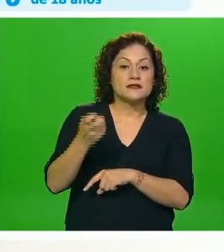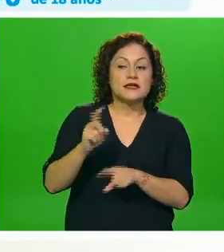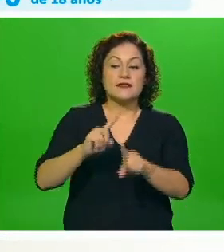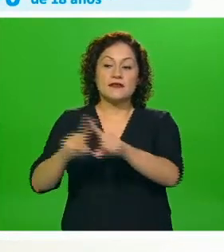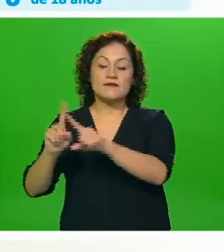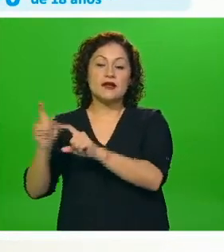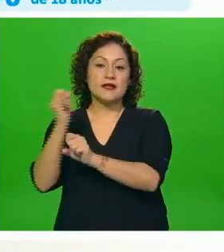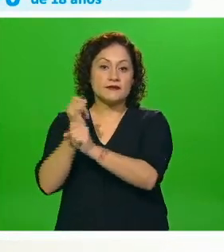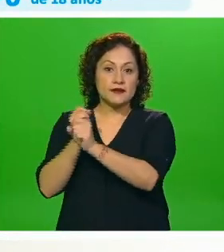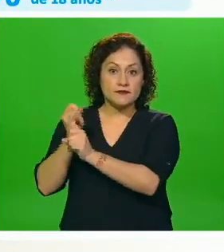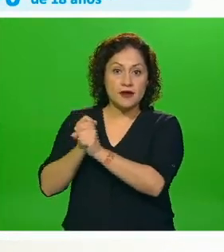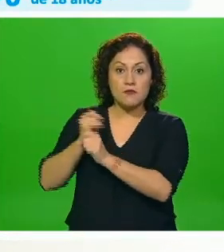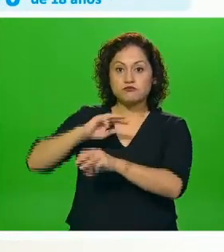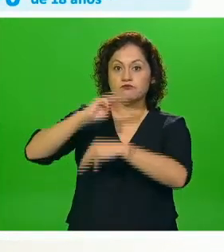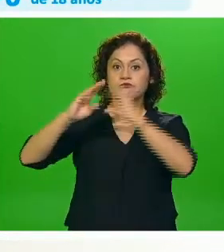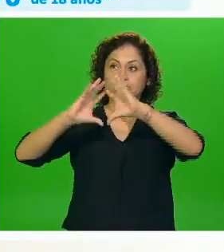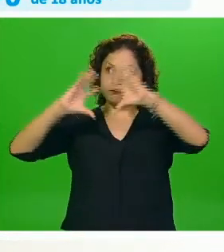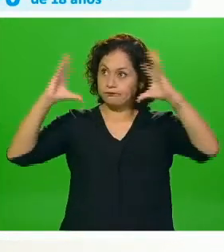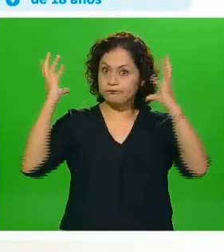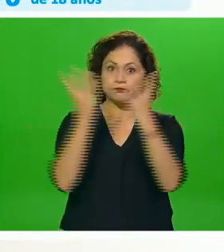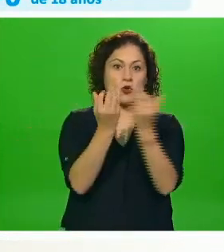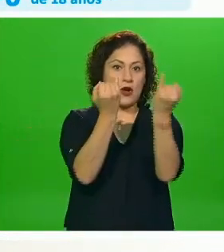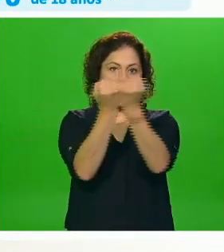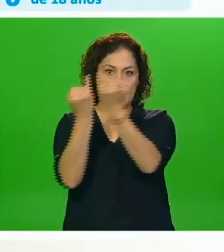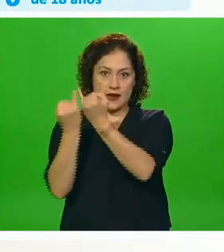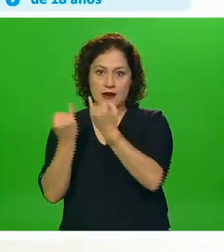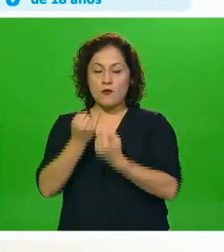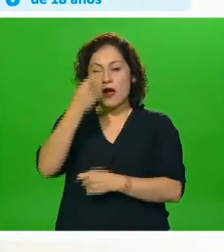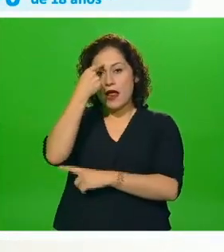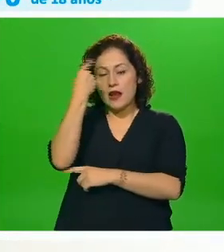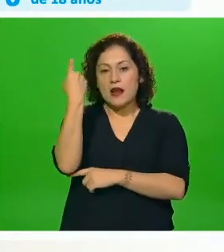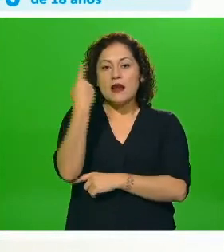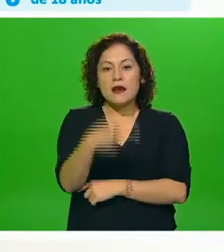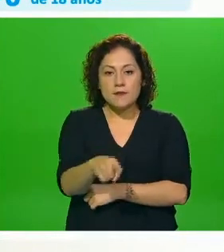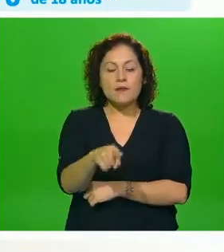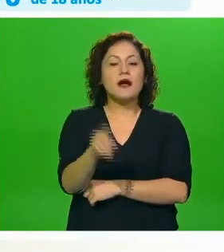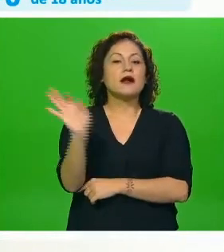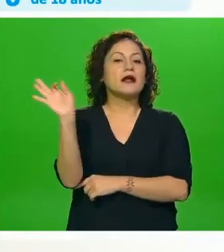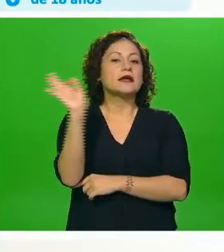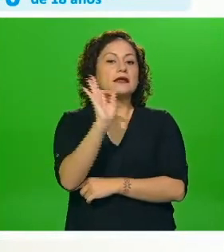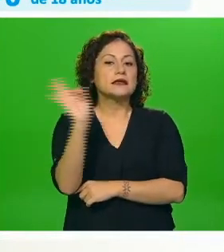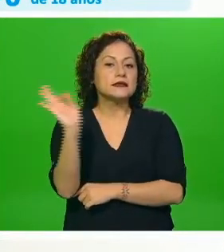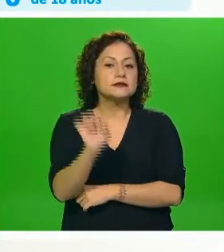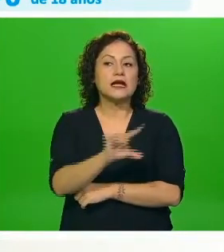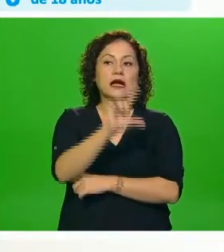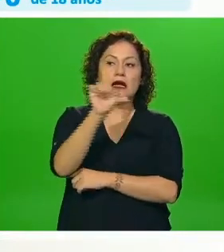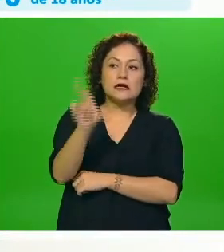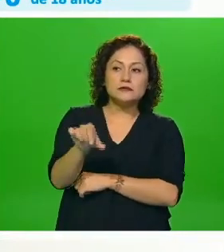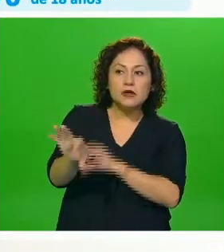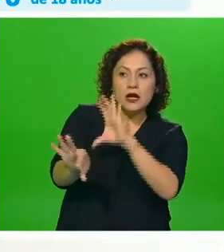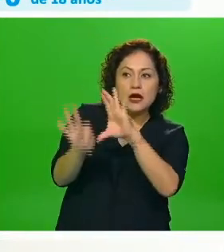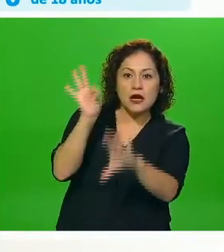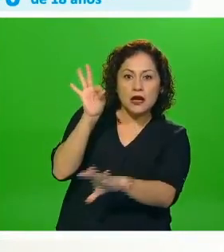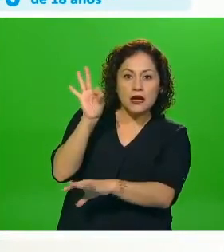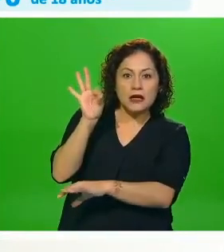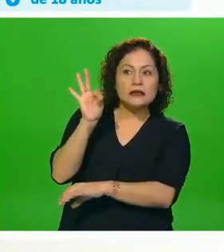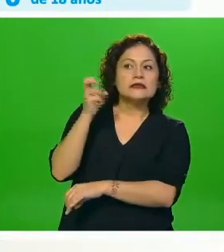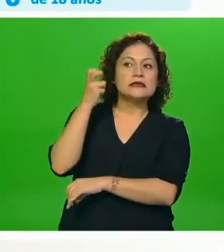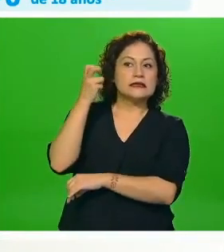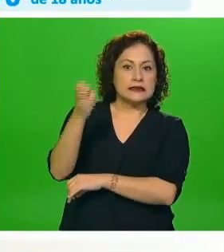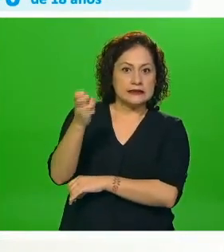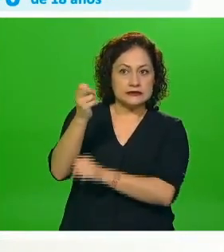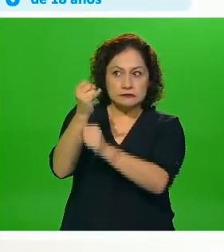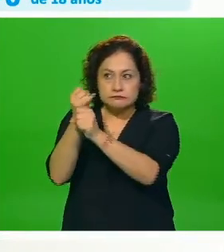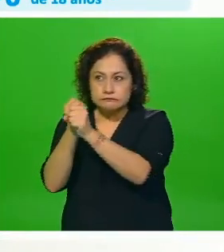cabo en todo el mundo para cuando se tenga la información y el sustento científico de que la vacuna es segura